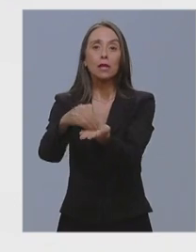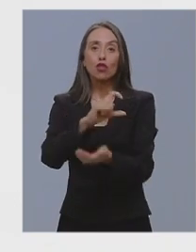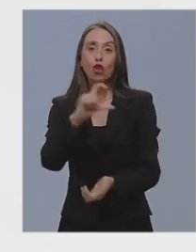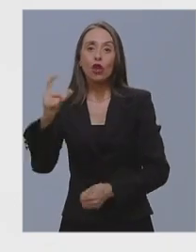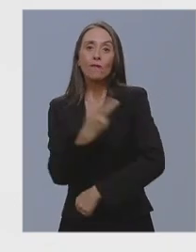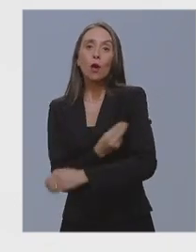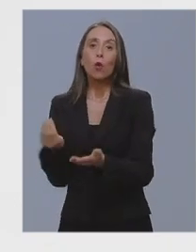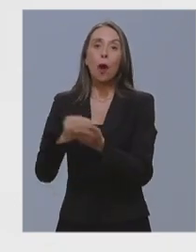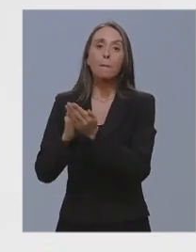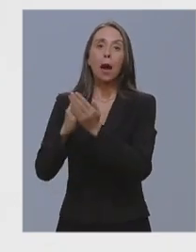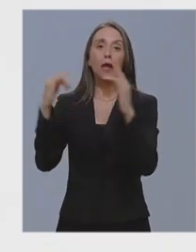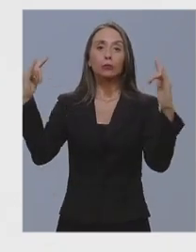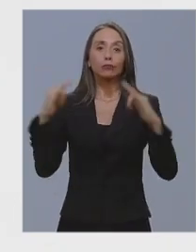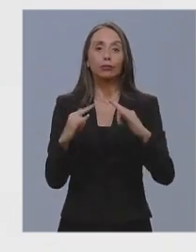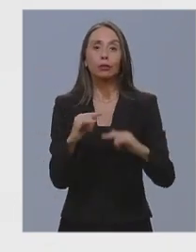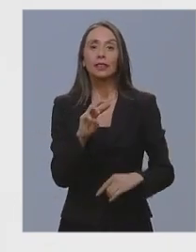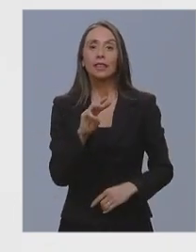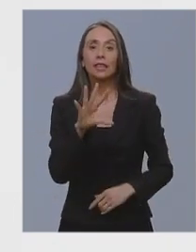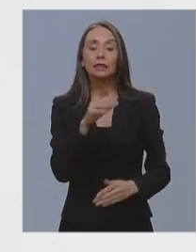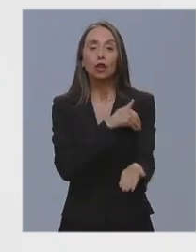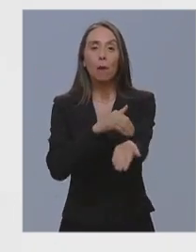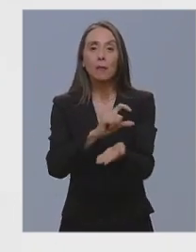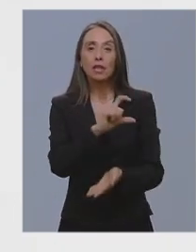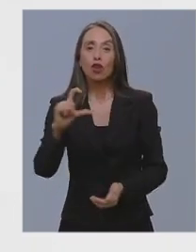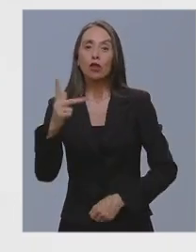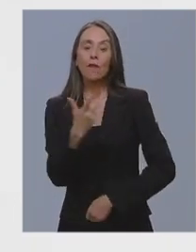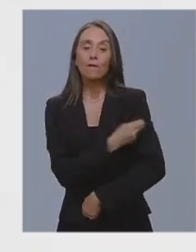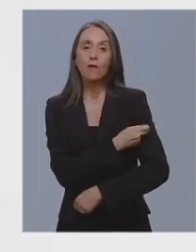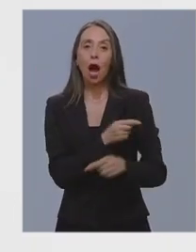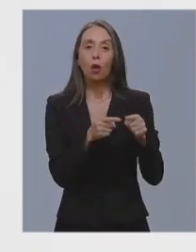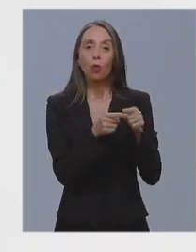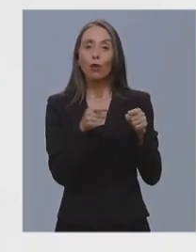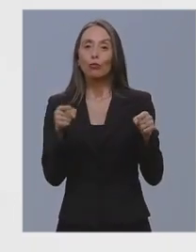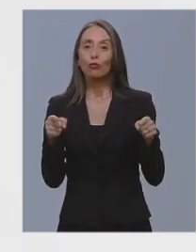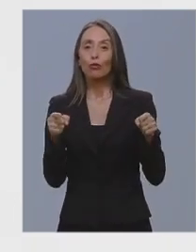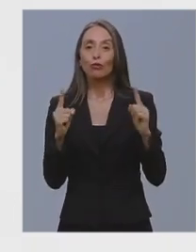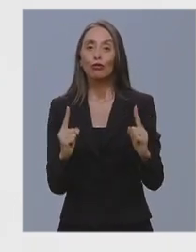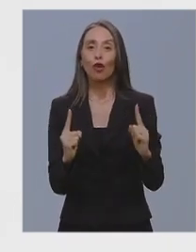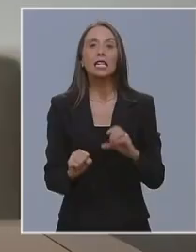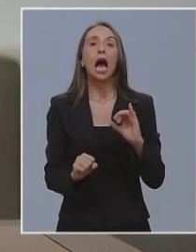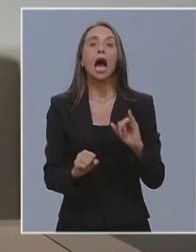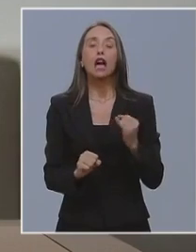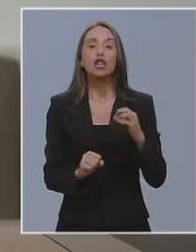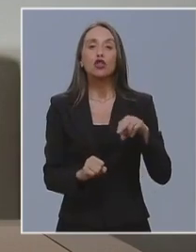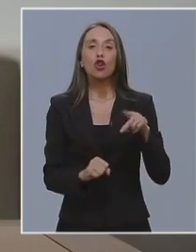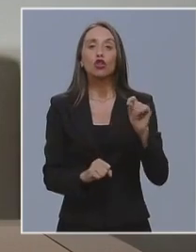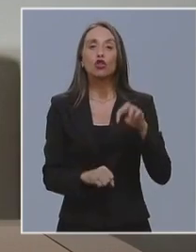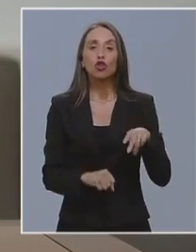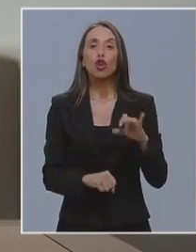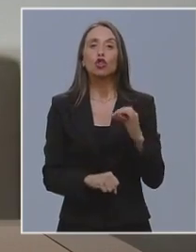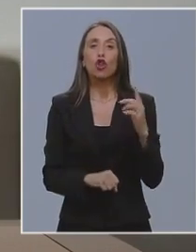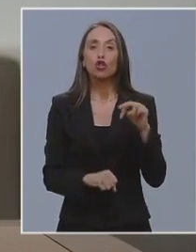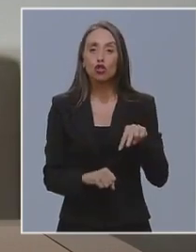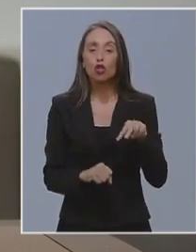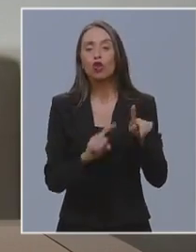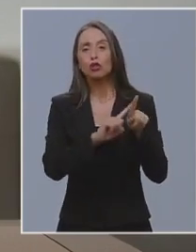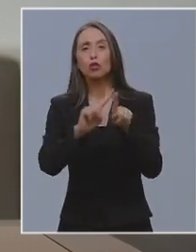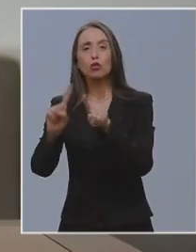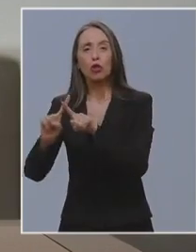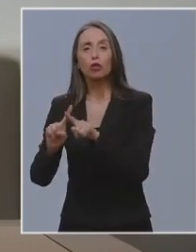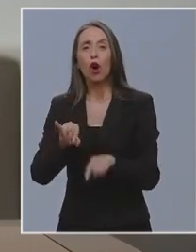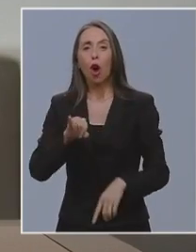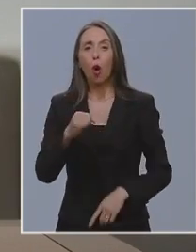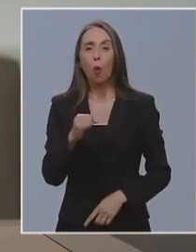y más de 35 millones de dosis durante este año 2021. El jueves 28 de enero